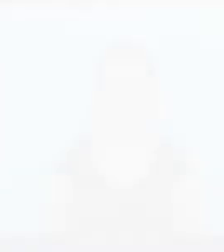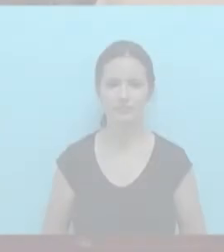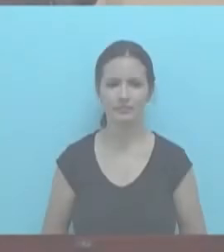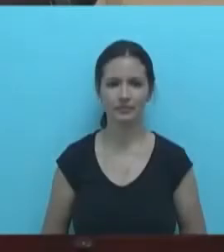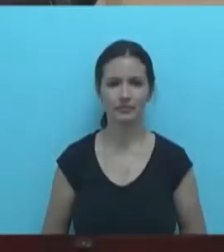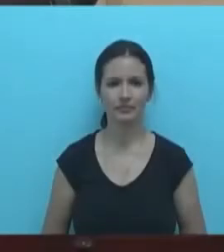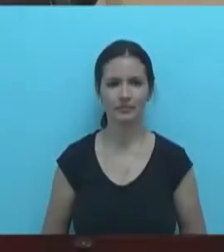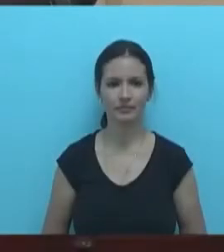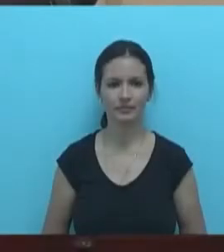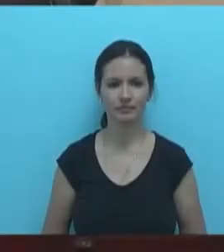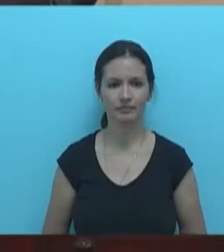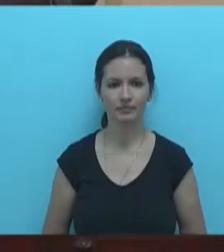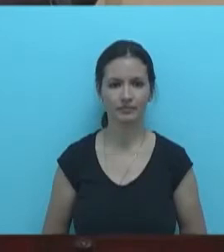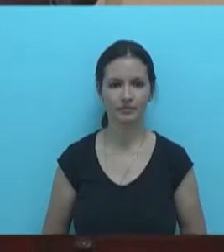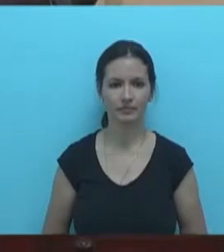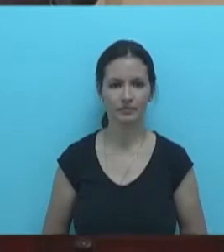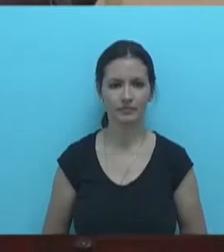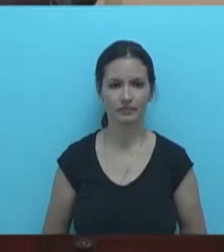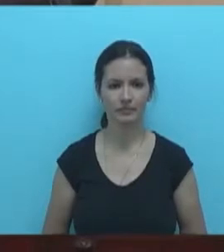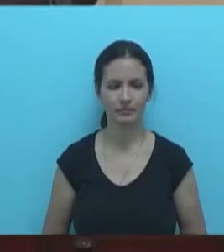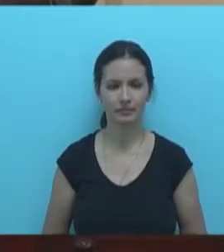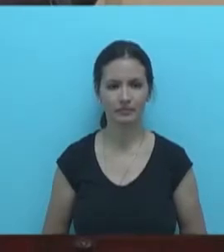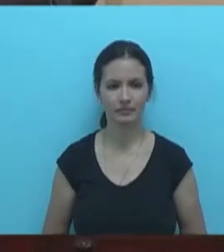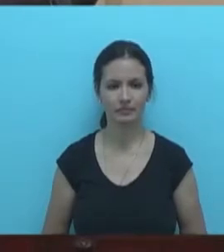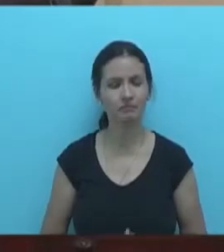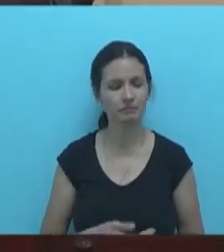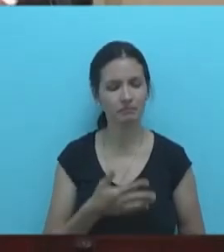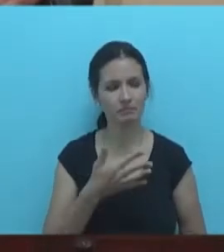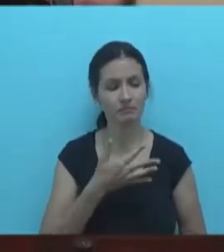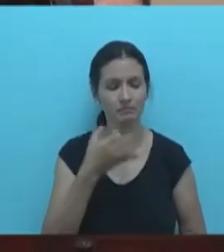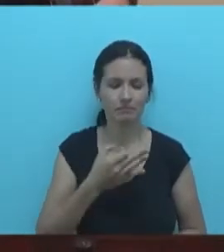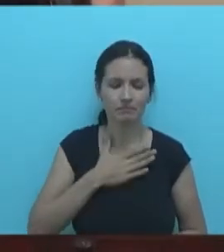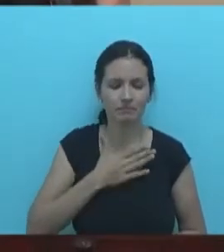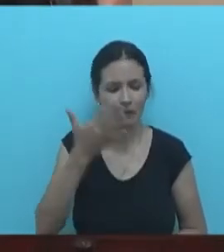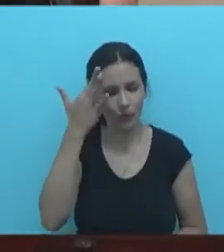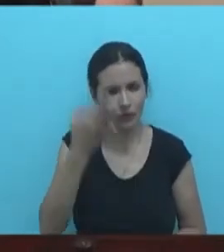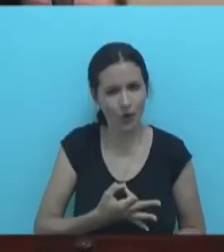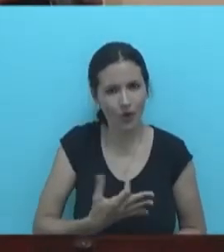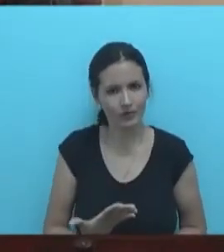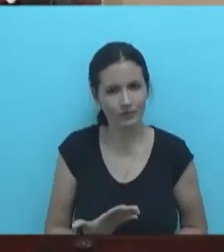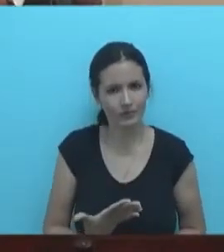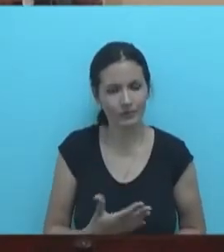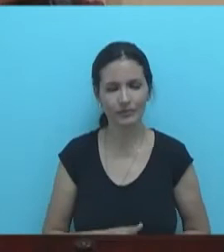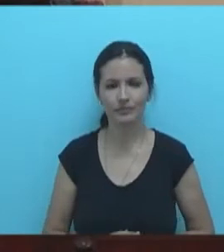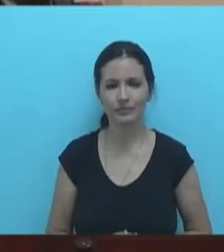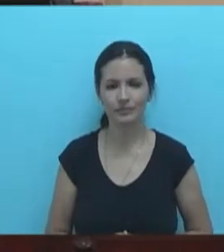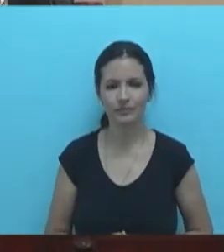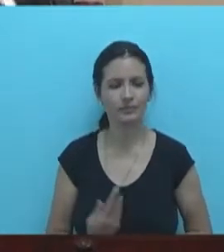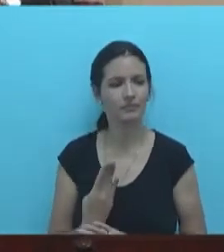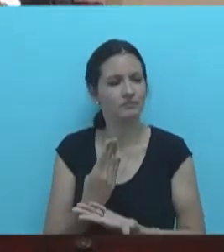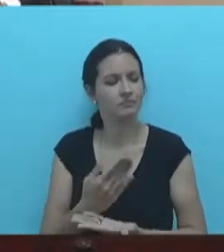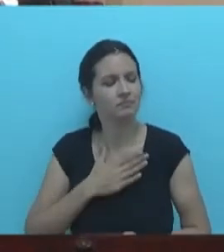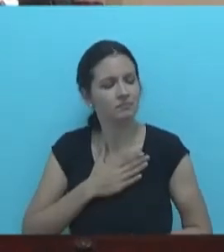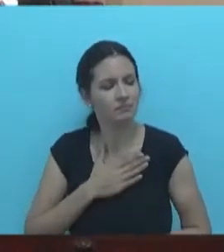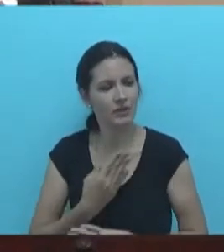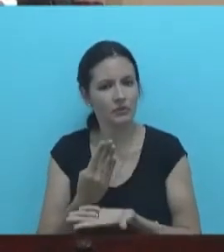Eso para mí representa un honor, una distinción, un